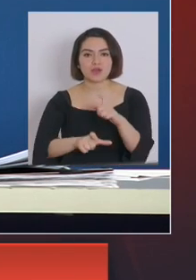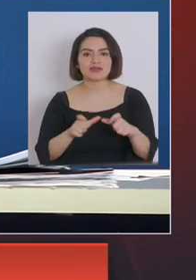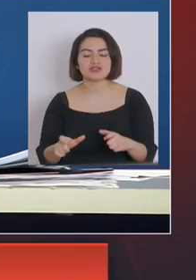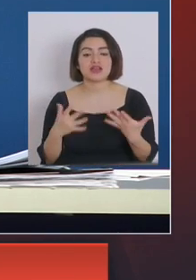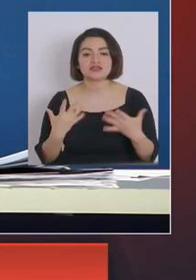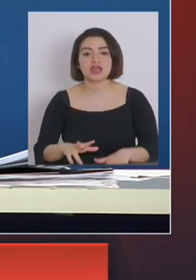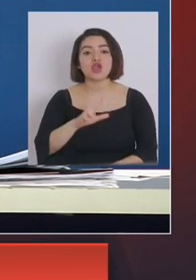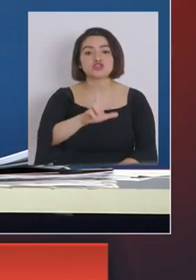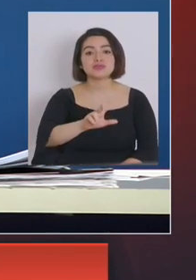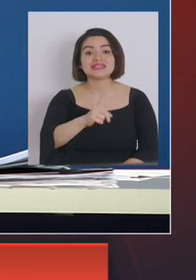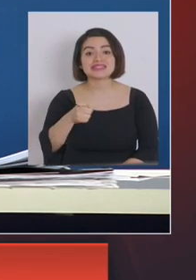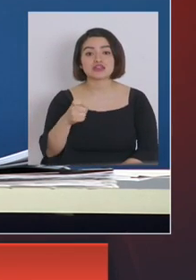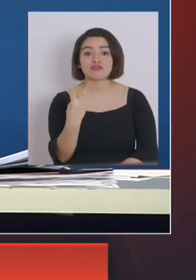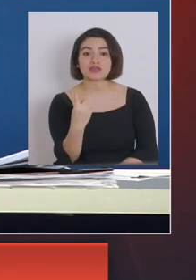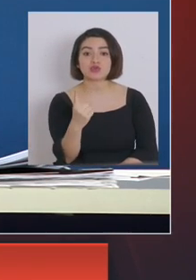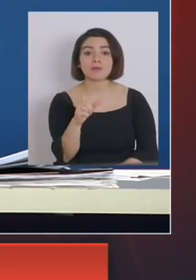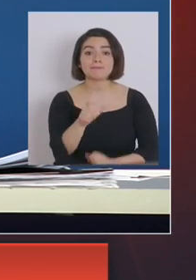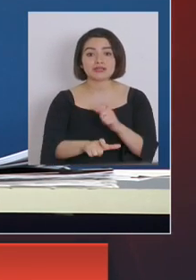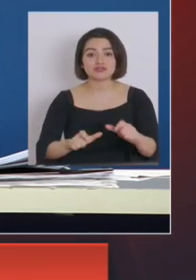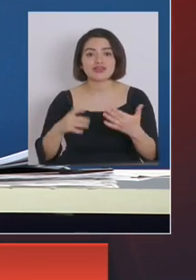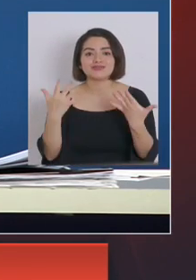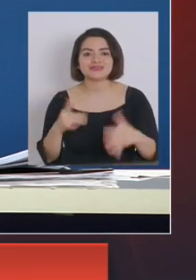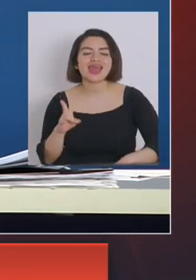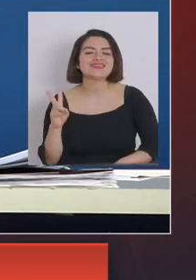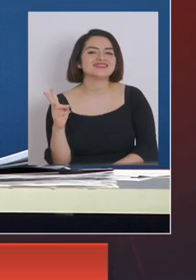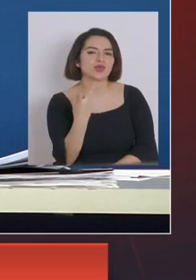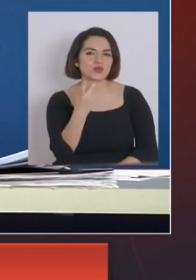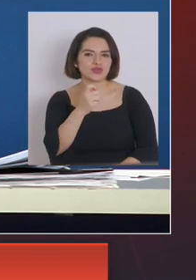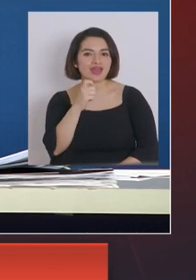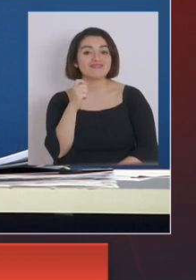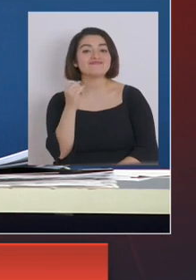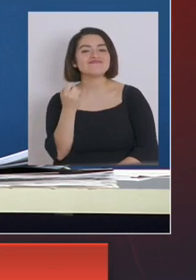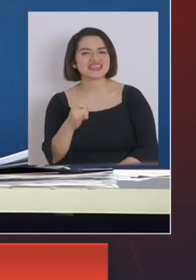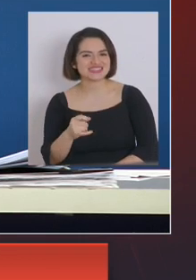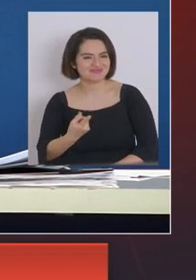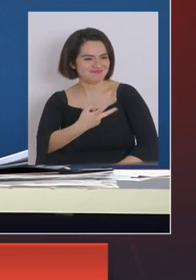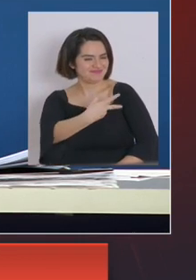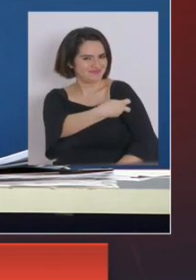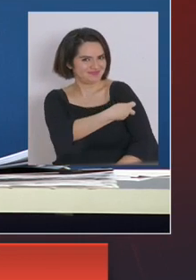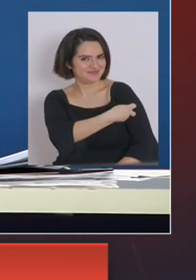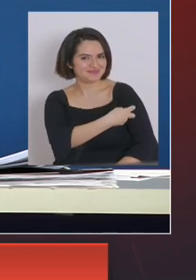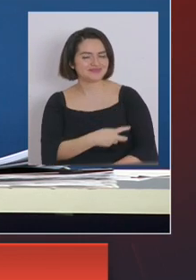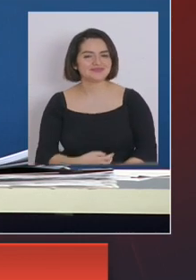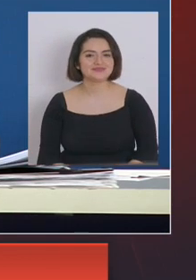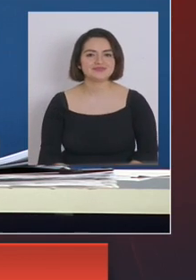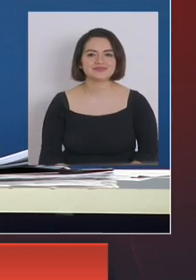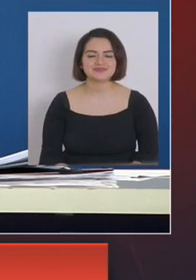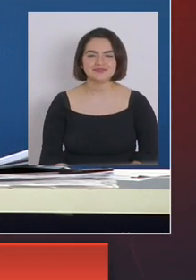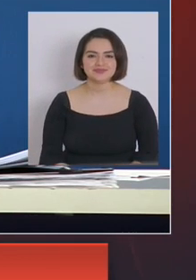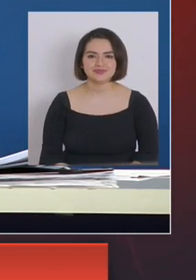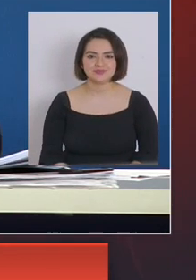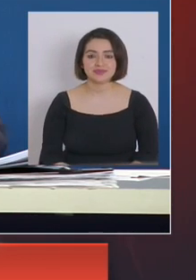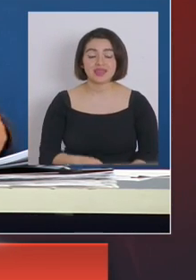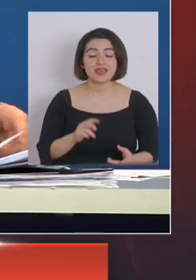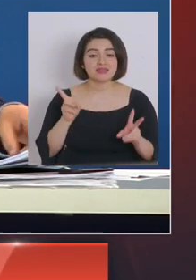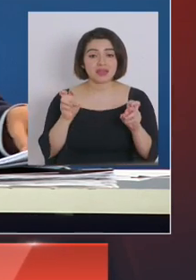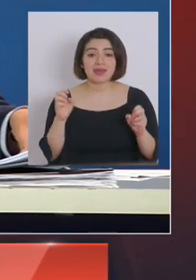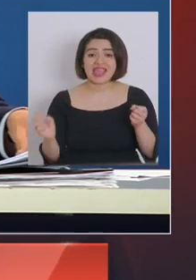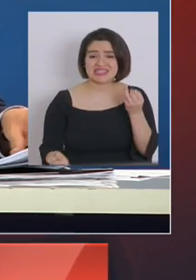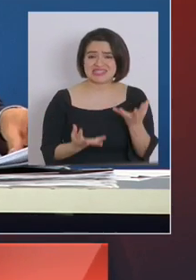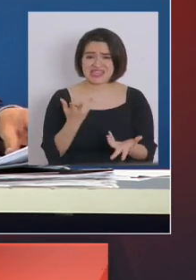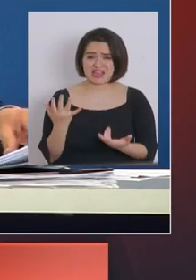8.121 personas recibieron una segunda dosis con respecto al incendio